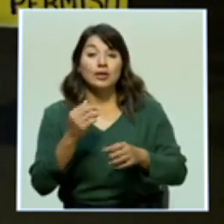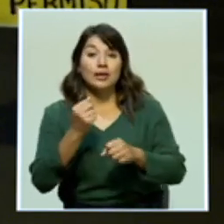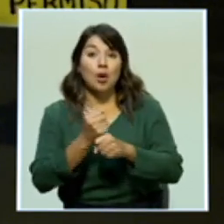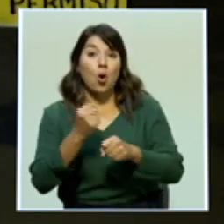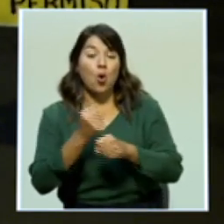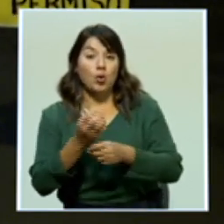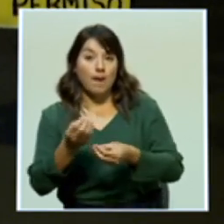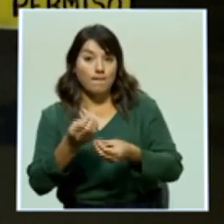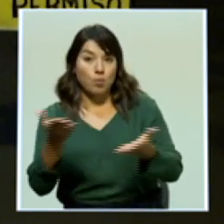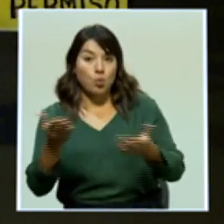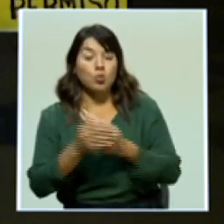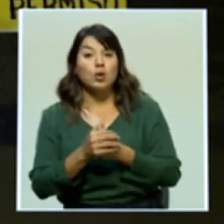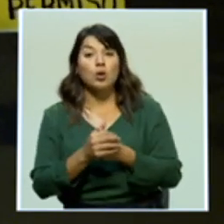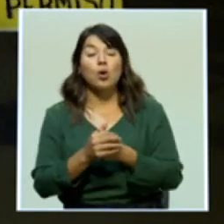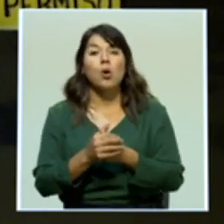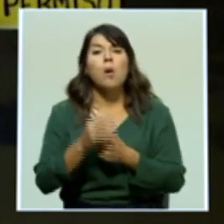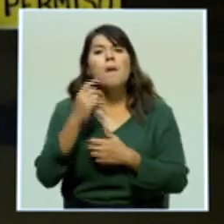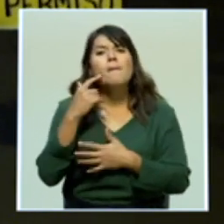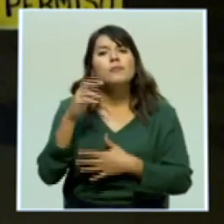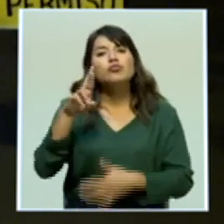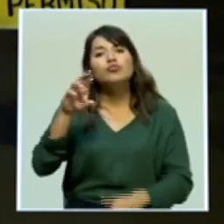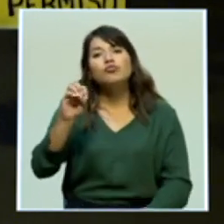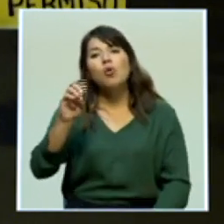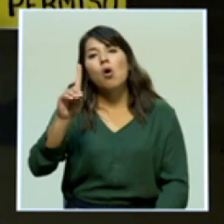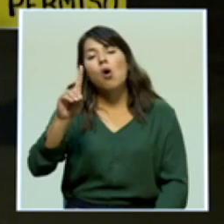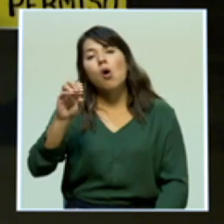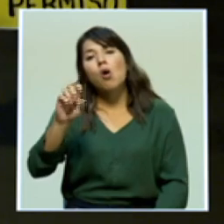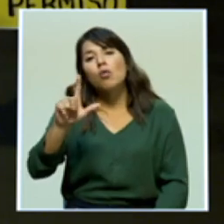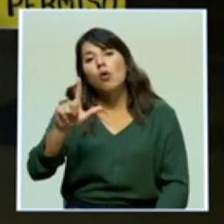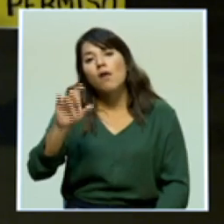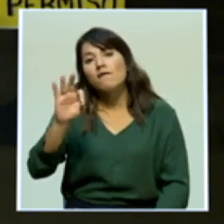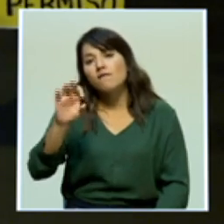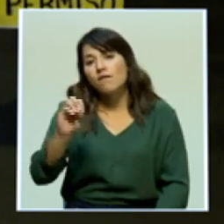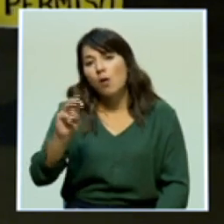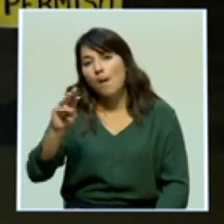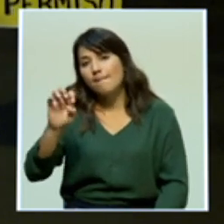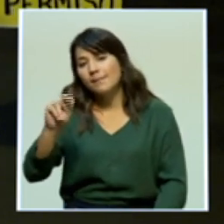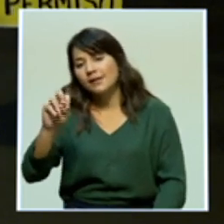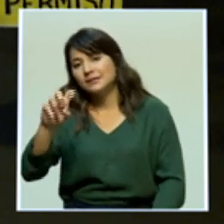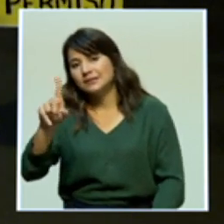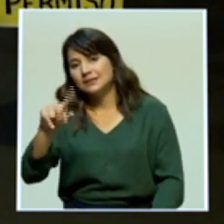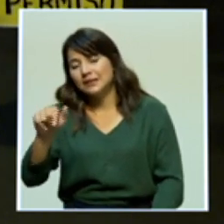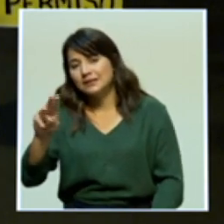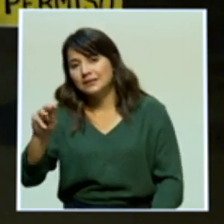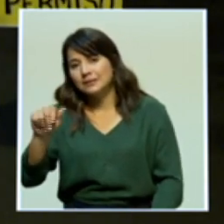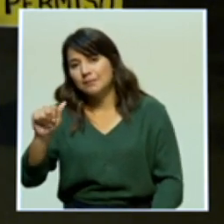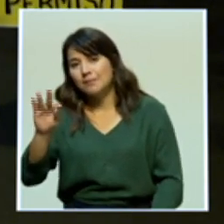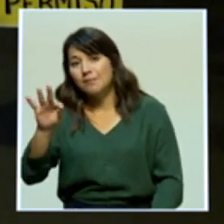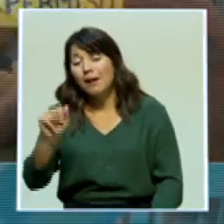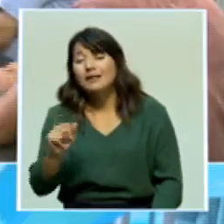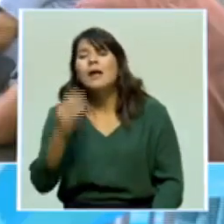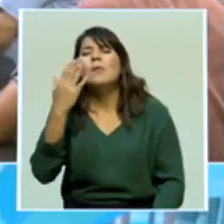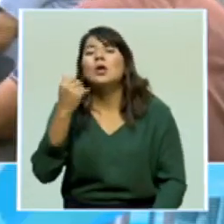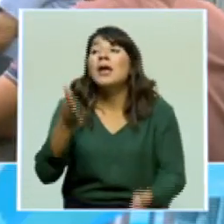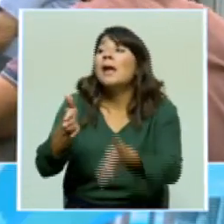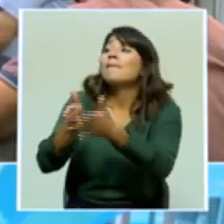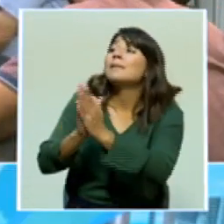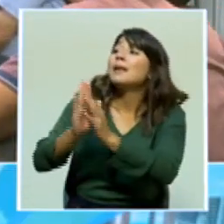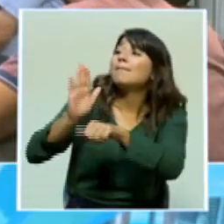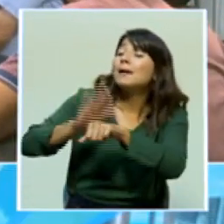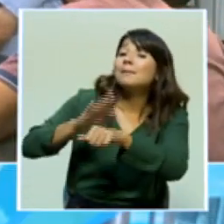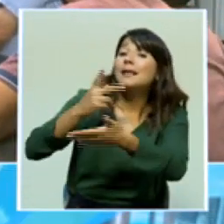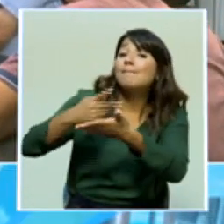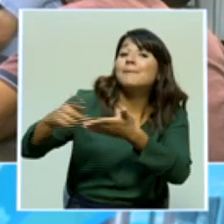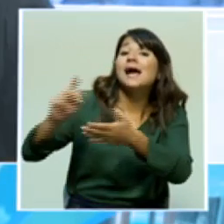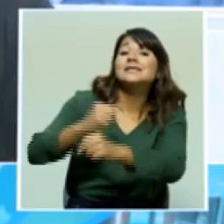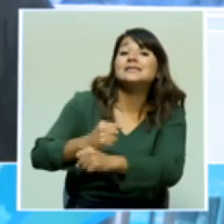traen es que puedan pagar el cánion de forma fraccionada. También se sienten bastante preocupados, ya que